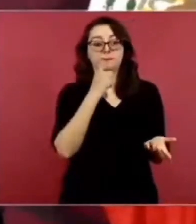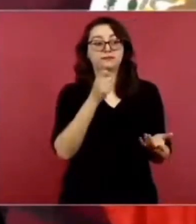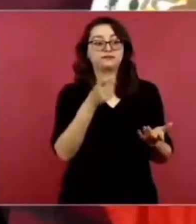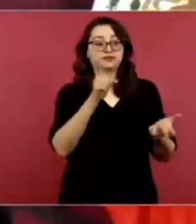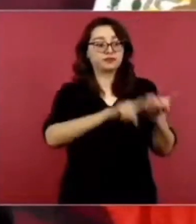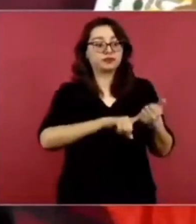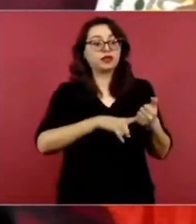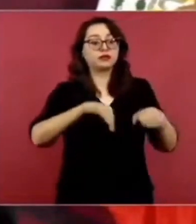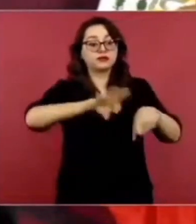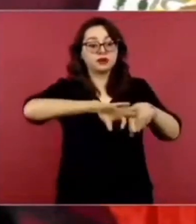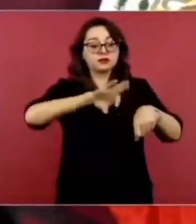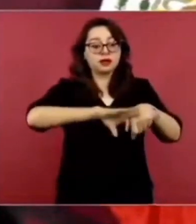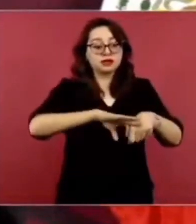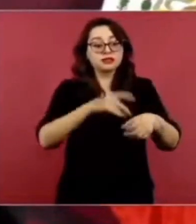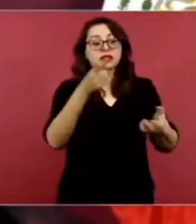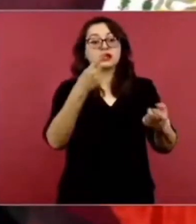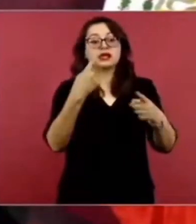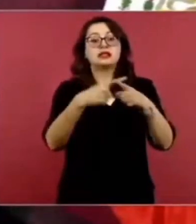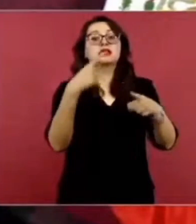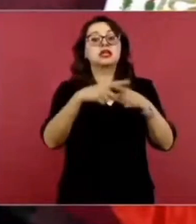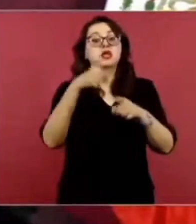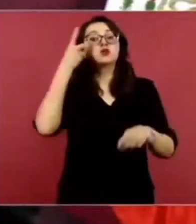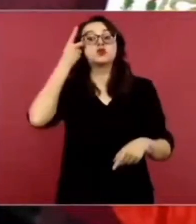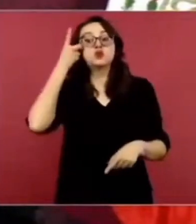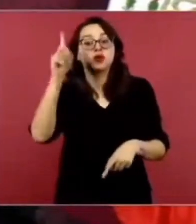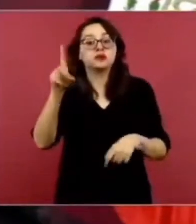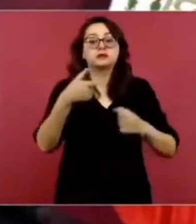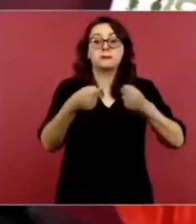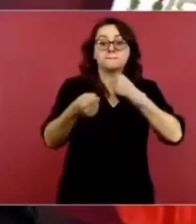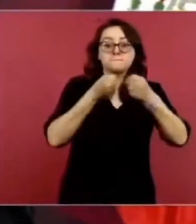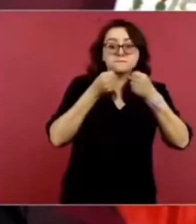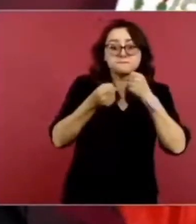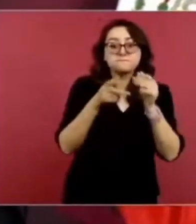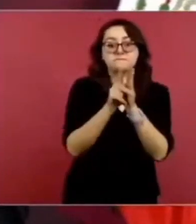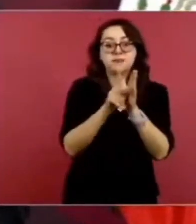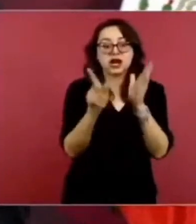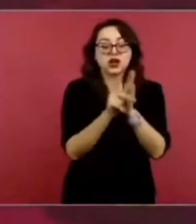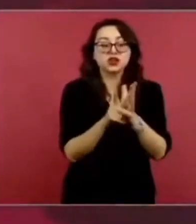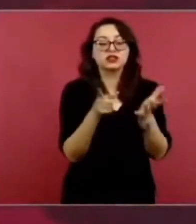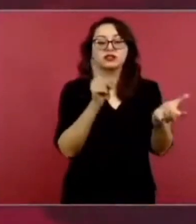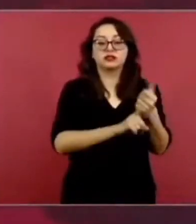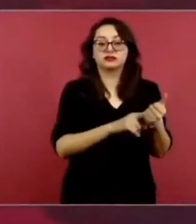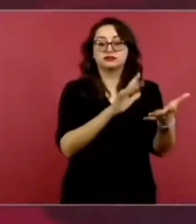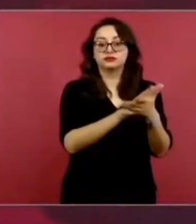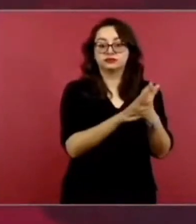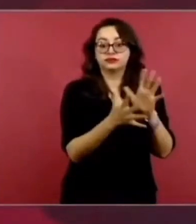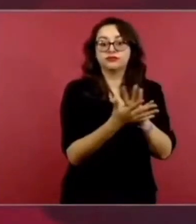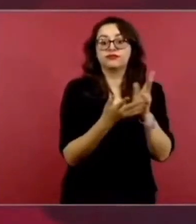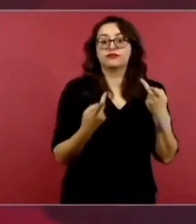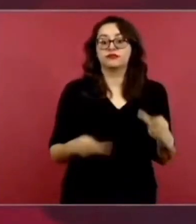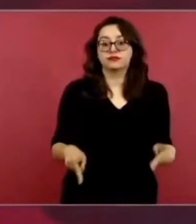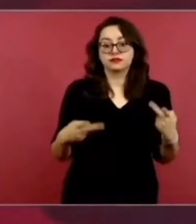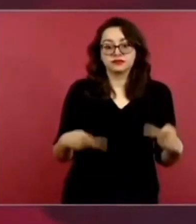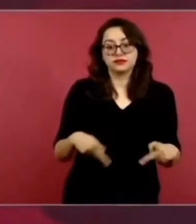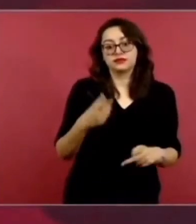comunicación o de manipulación. vendían medicinas